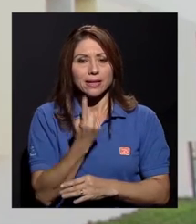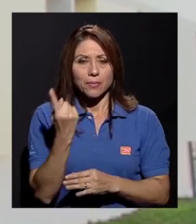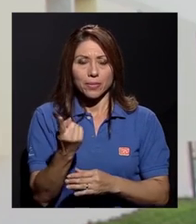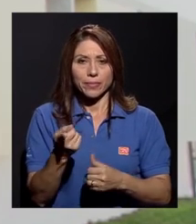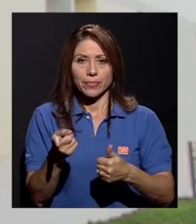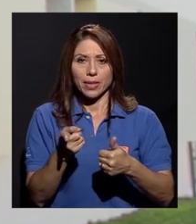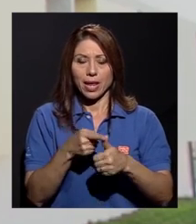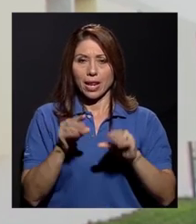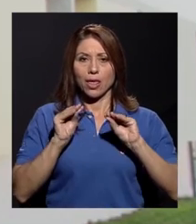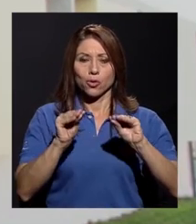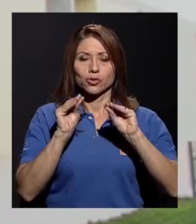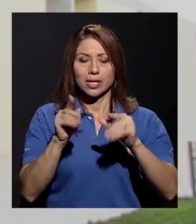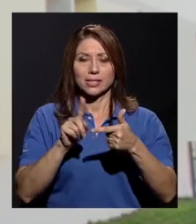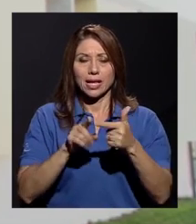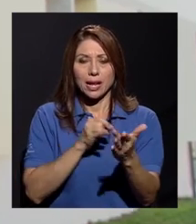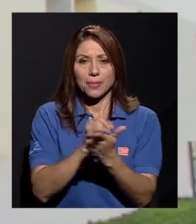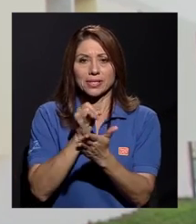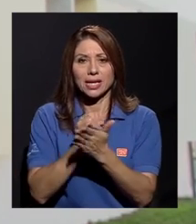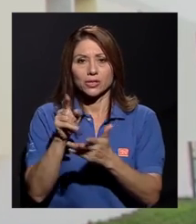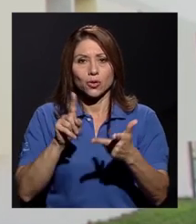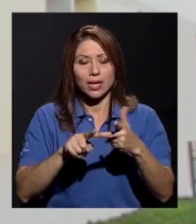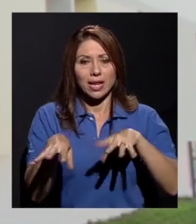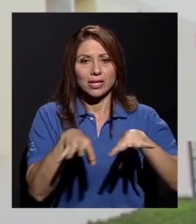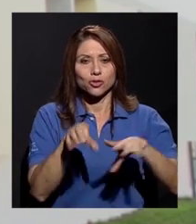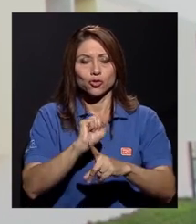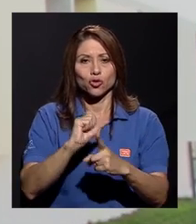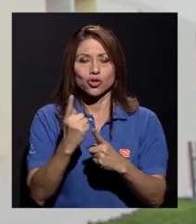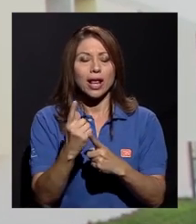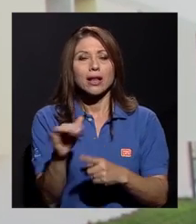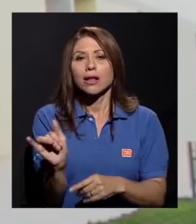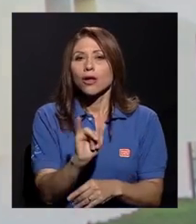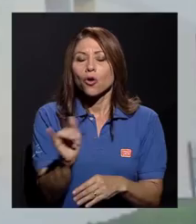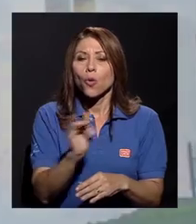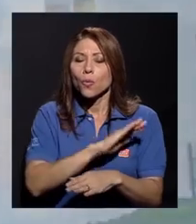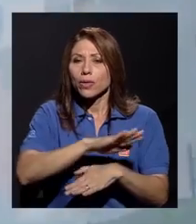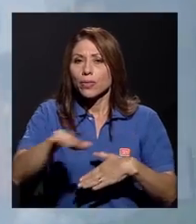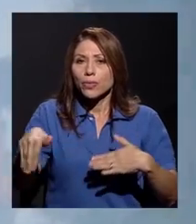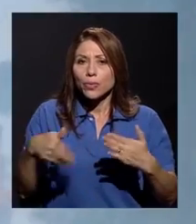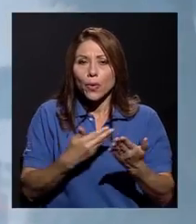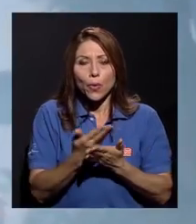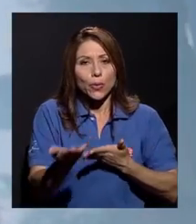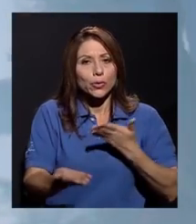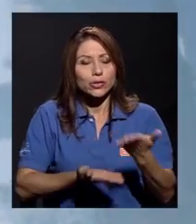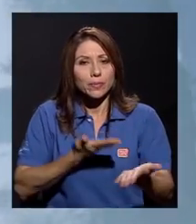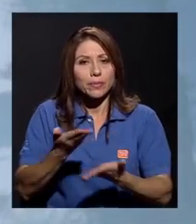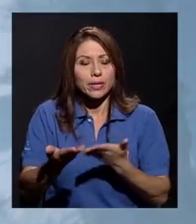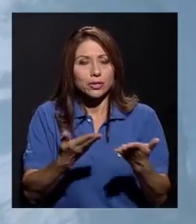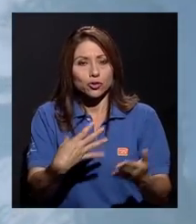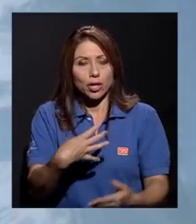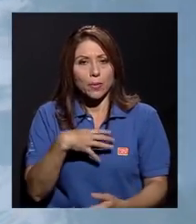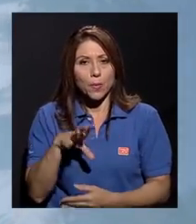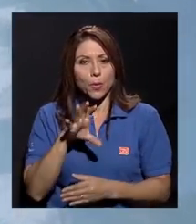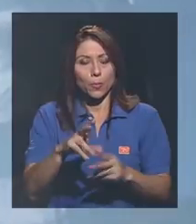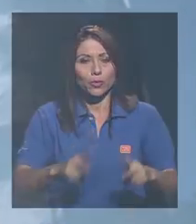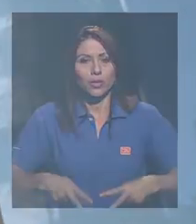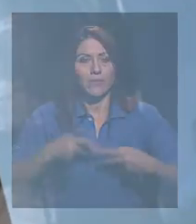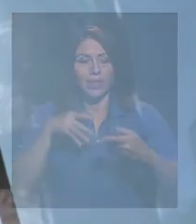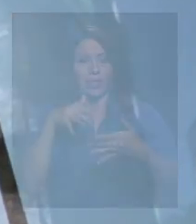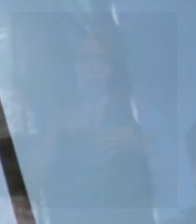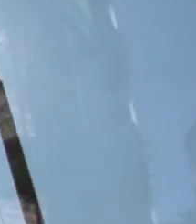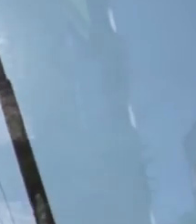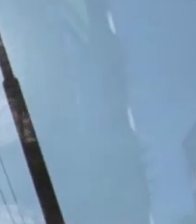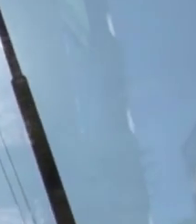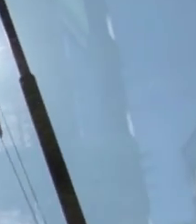docencia, la investigación y la acción social, como en todos los servicios que son propios de la vida estudiantil.